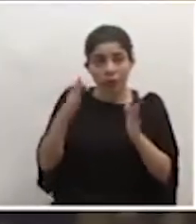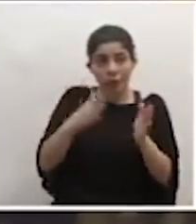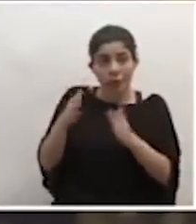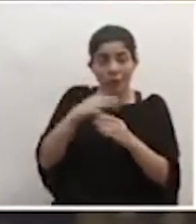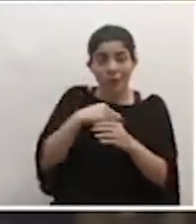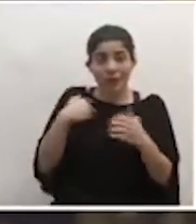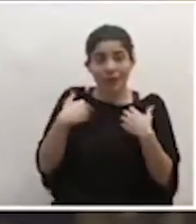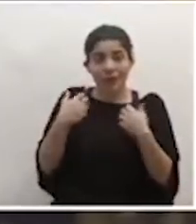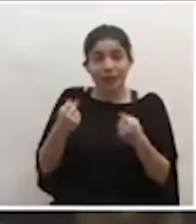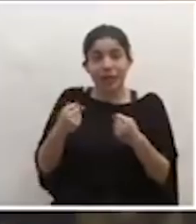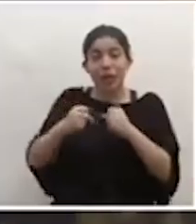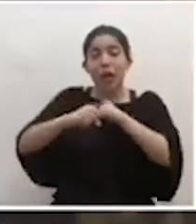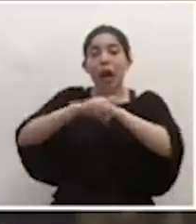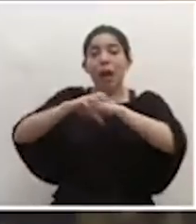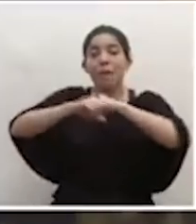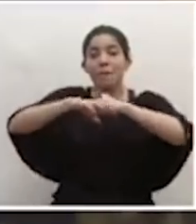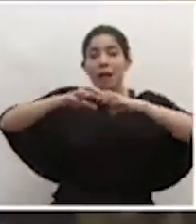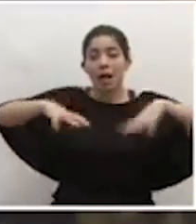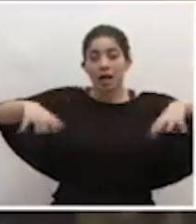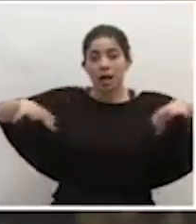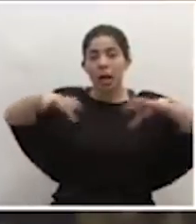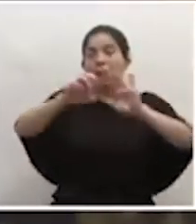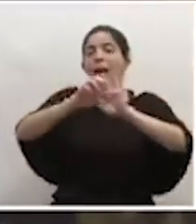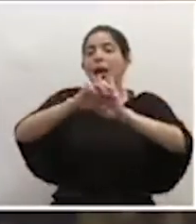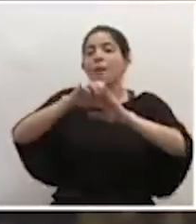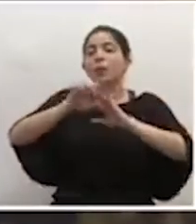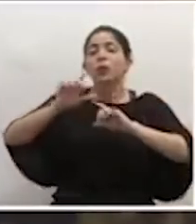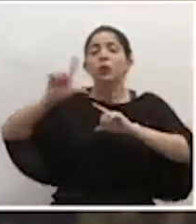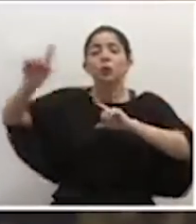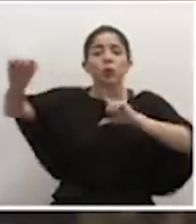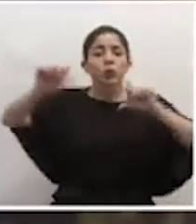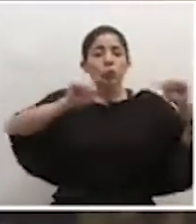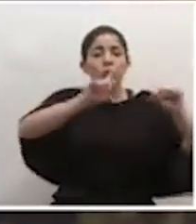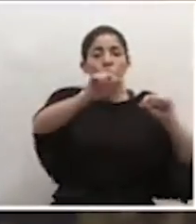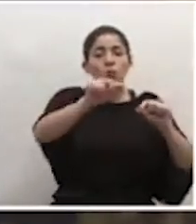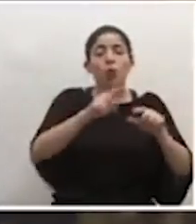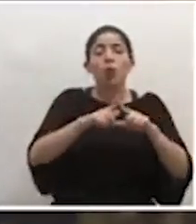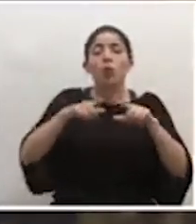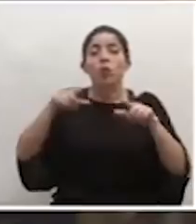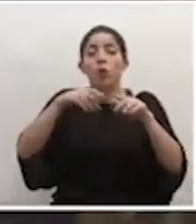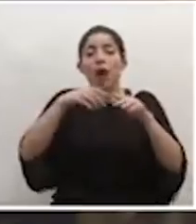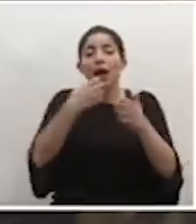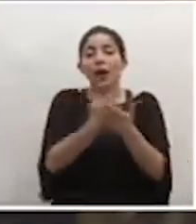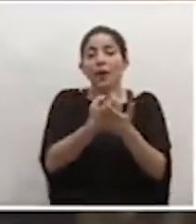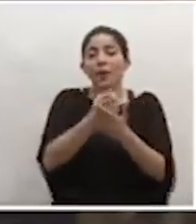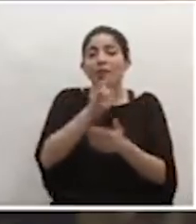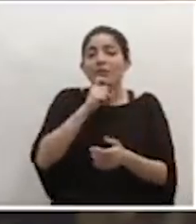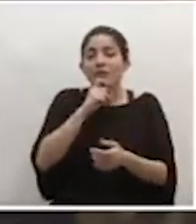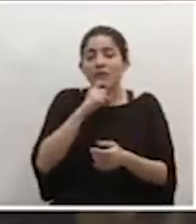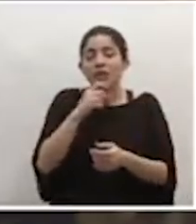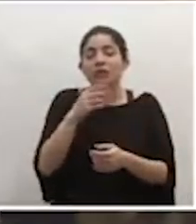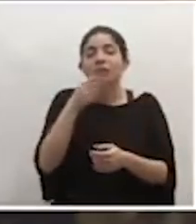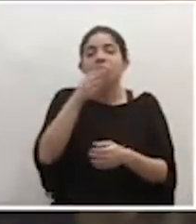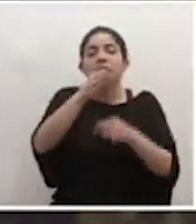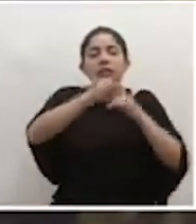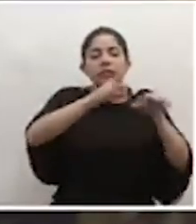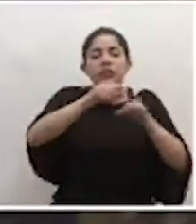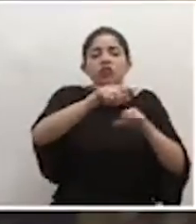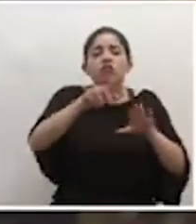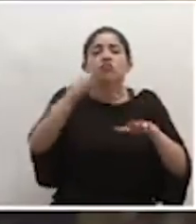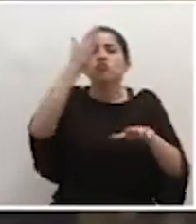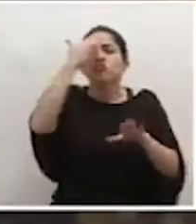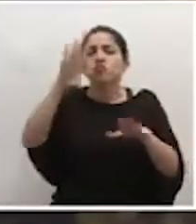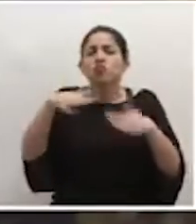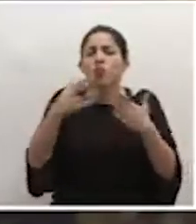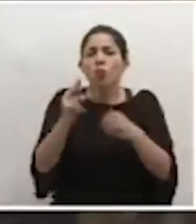de Salud en hacer campañas locales, por ejemplo, en zonas más rurales, en zonas de difícil acceso económico, para que puedan saber cómo utilizarlas,